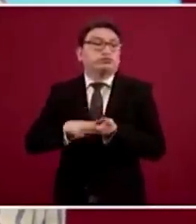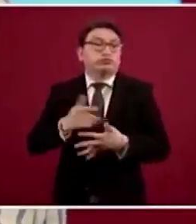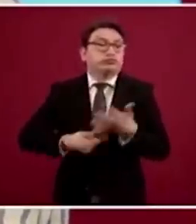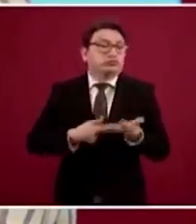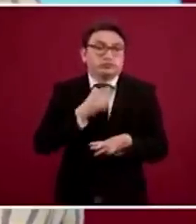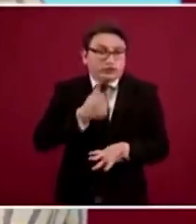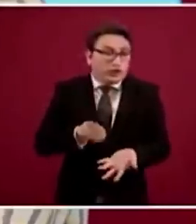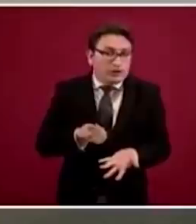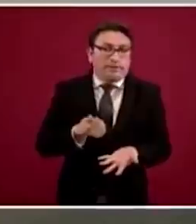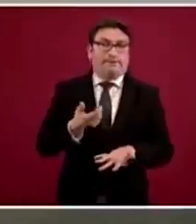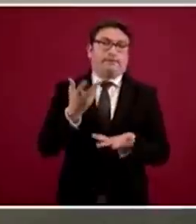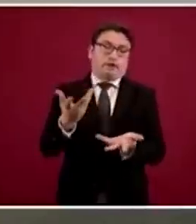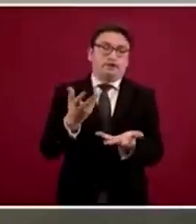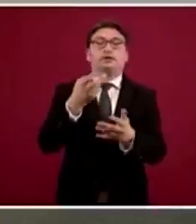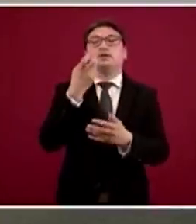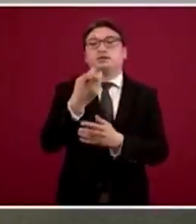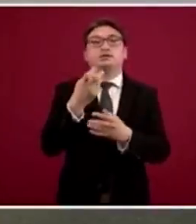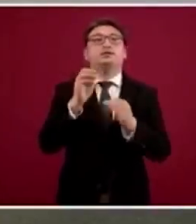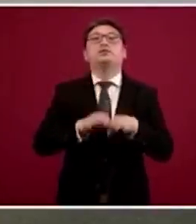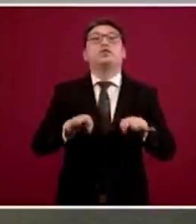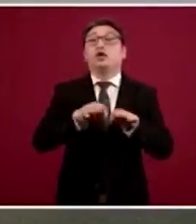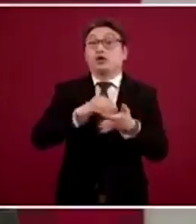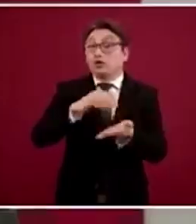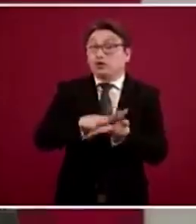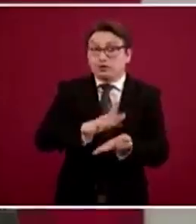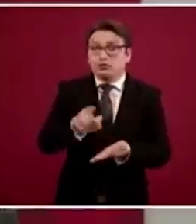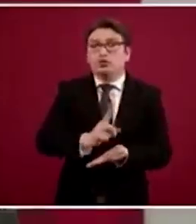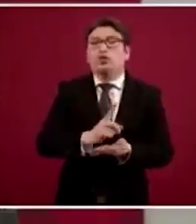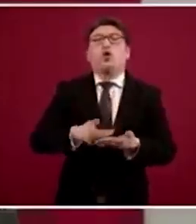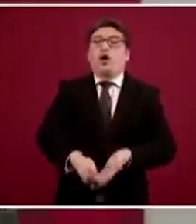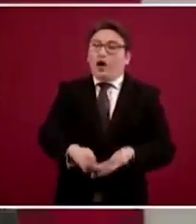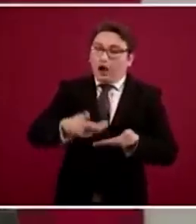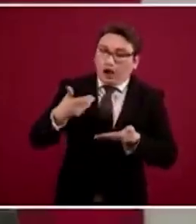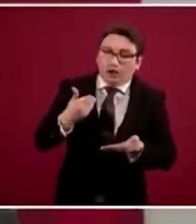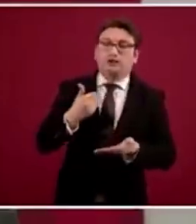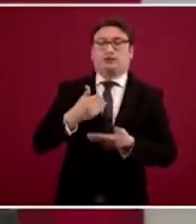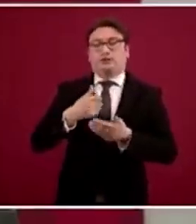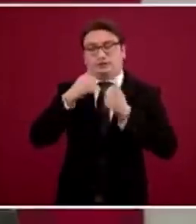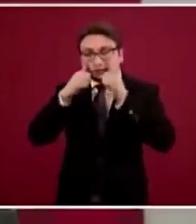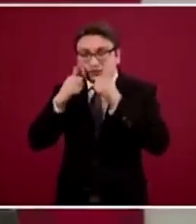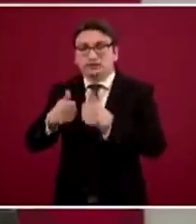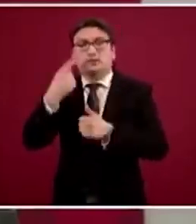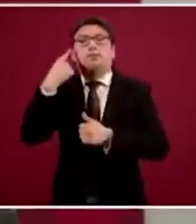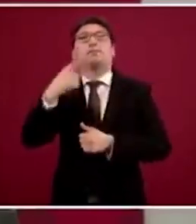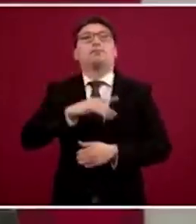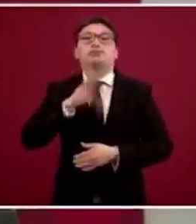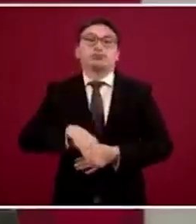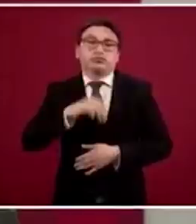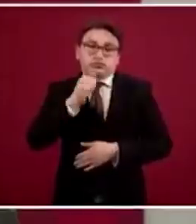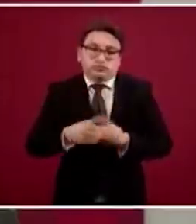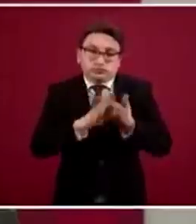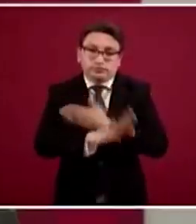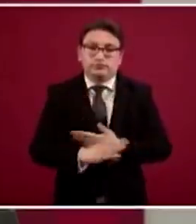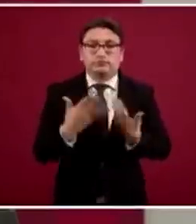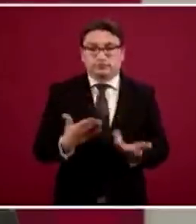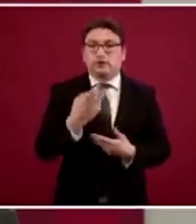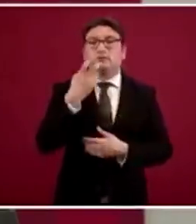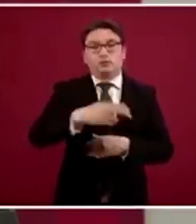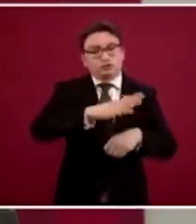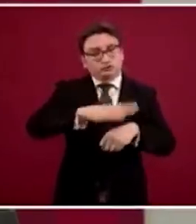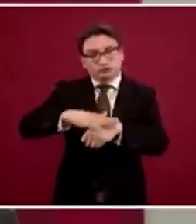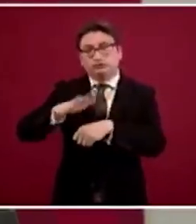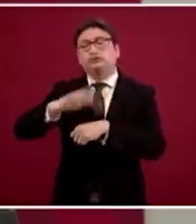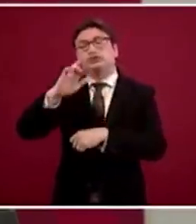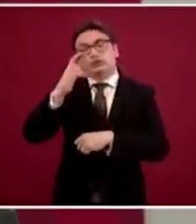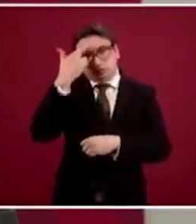evidentemente. Entonces, lo importante no es que se registre, lo importante es que se atiendan las personas para que esto no ocurra. Entonces, recordamos estos